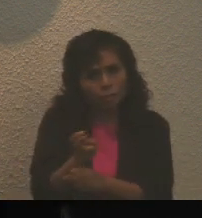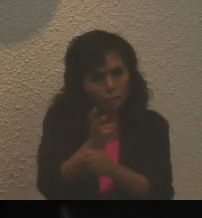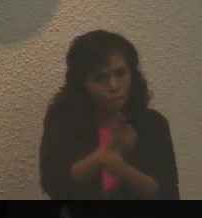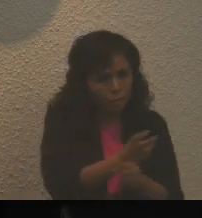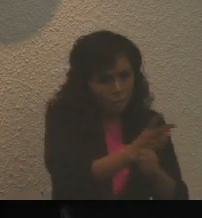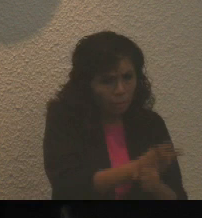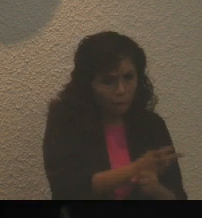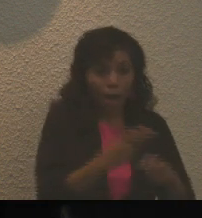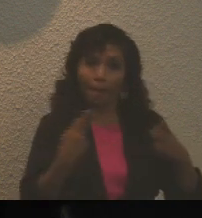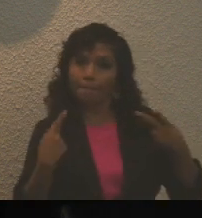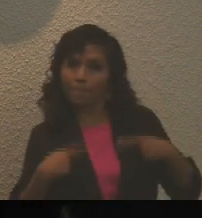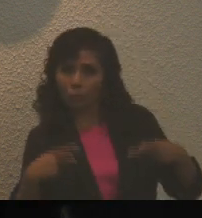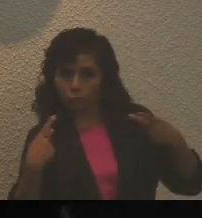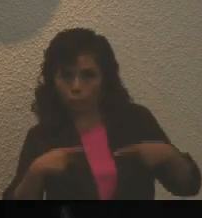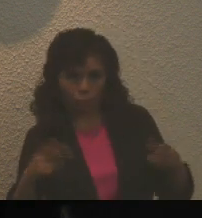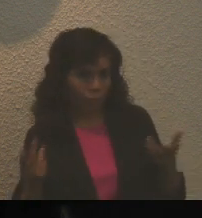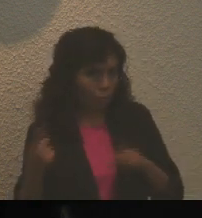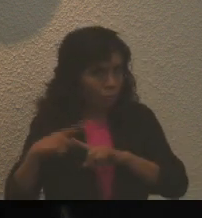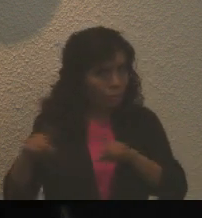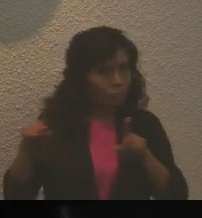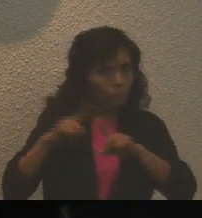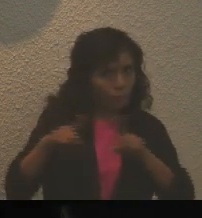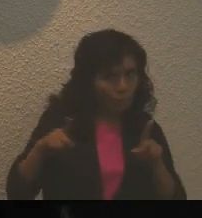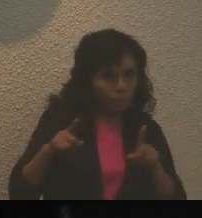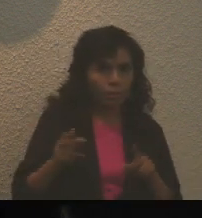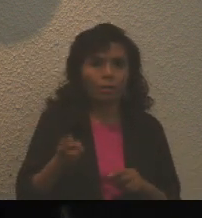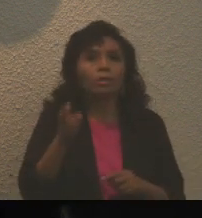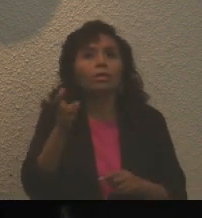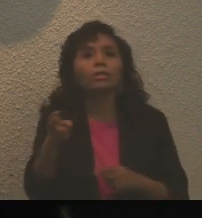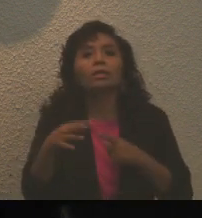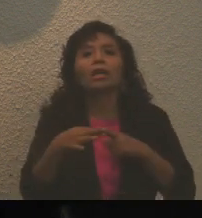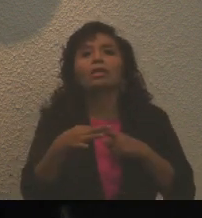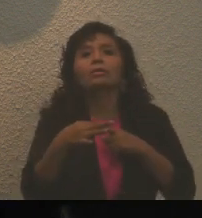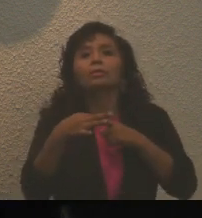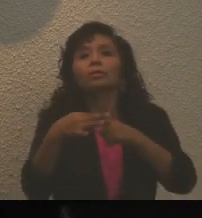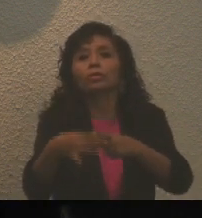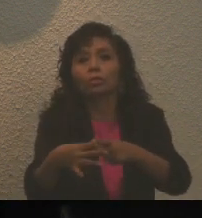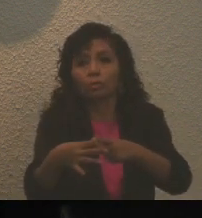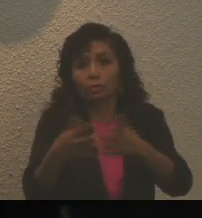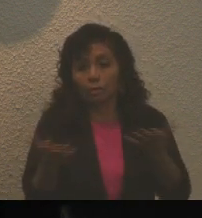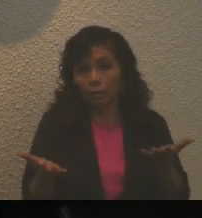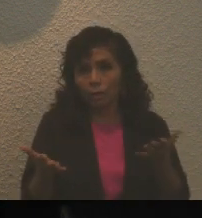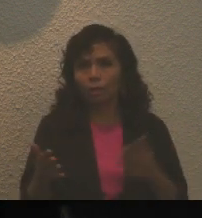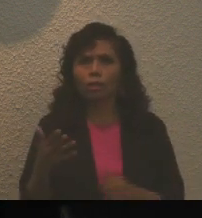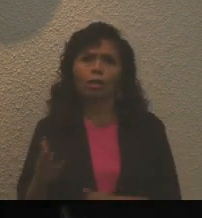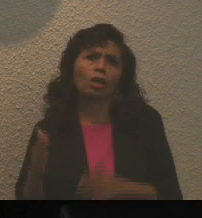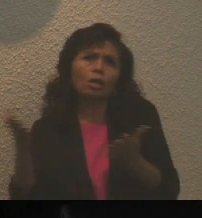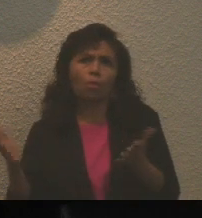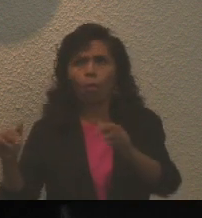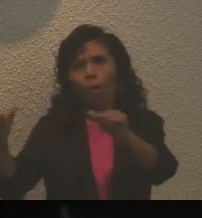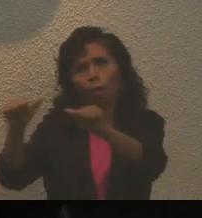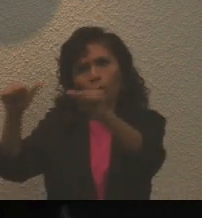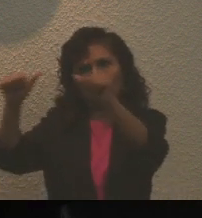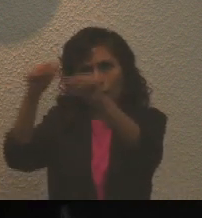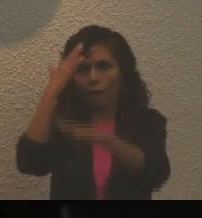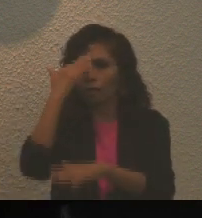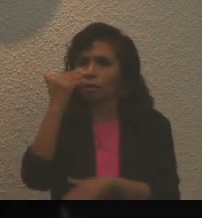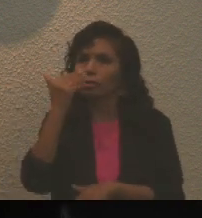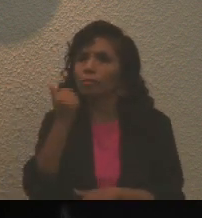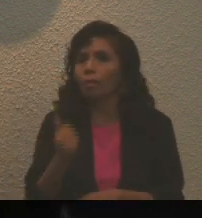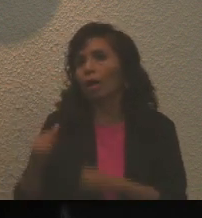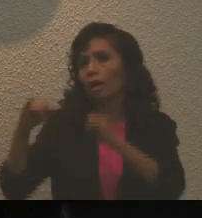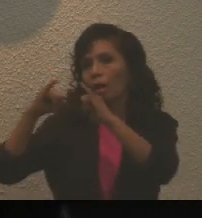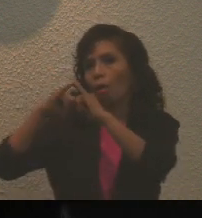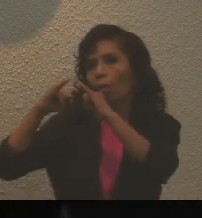a ciudadanas y ciudadanos representantes de los centros ceremoniales mayas o representantes de